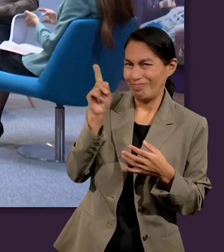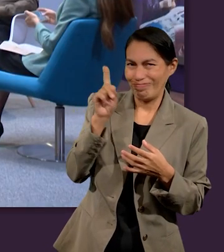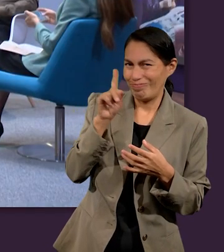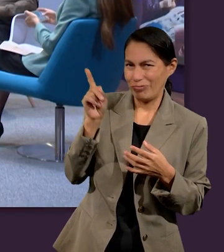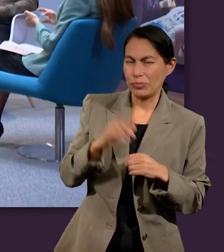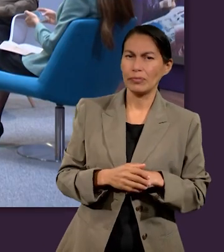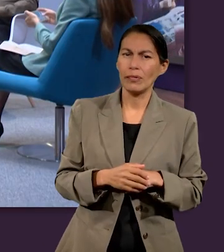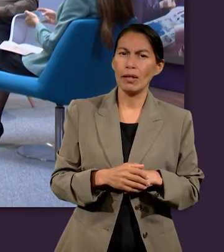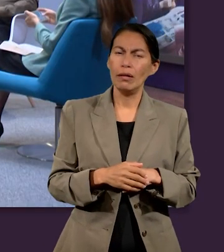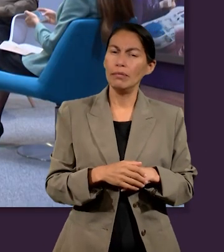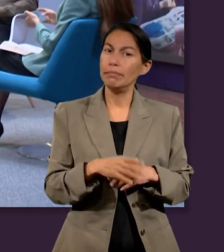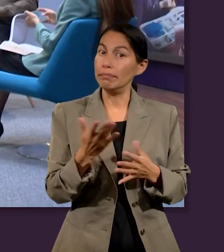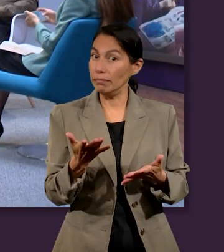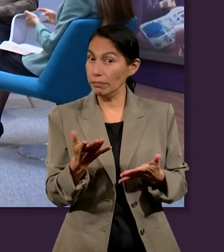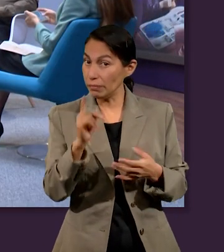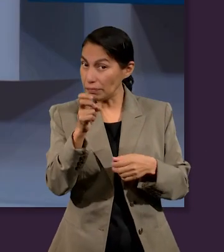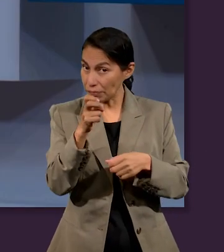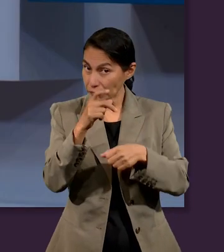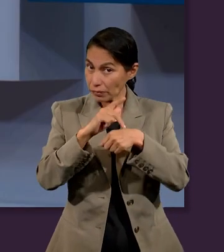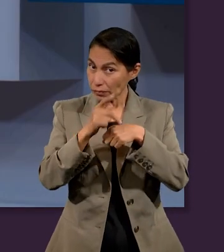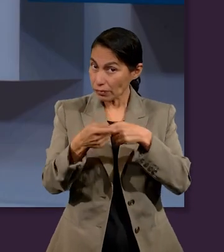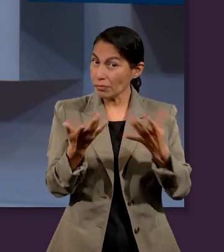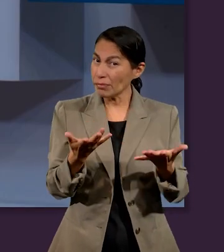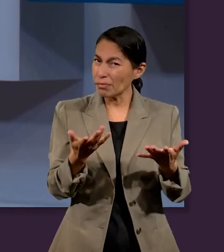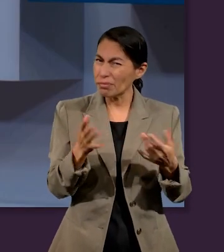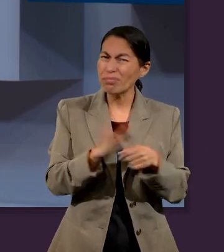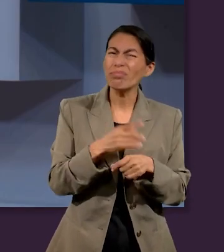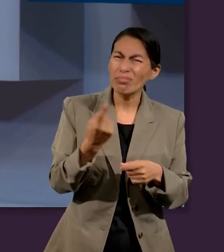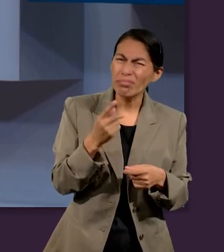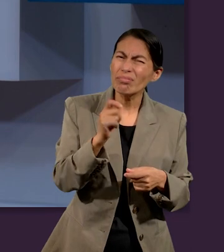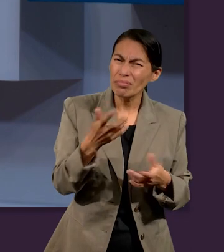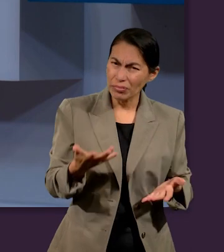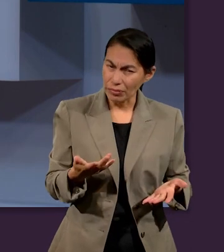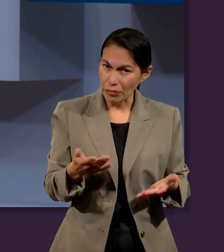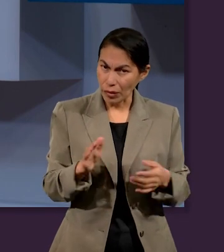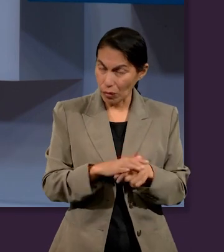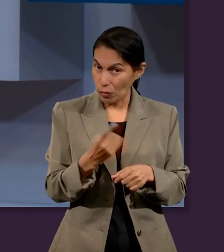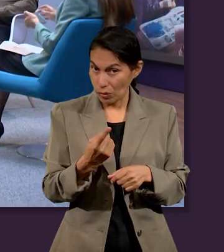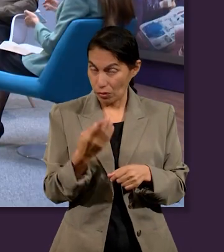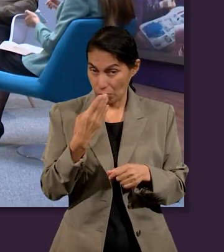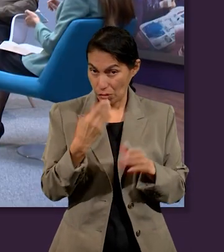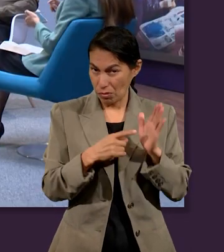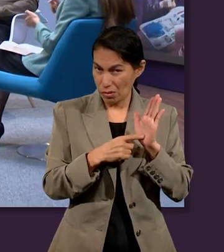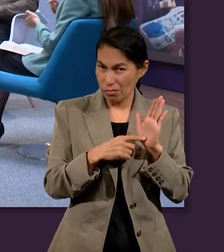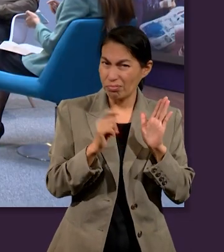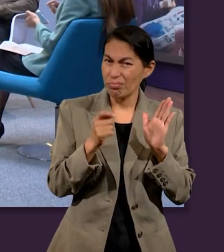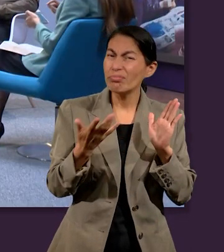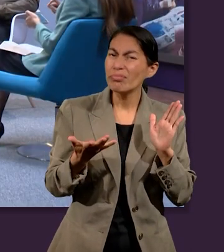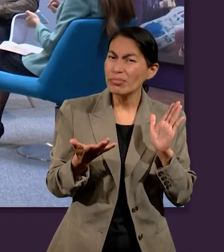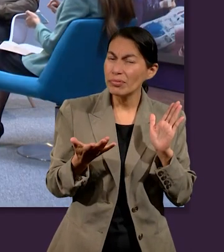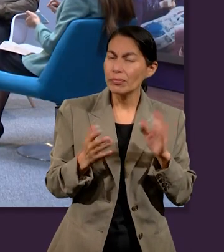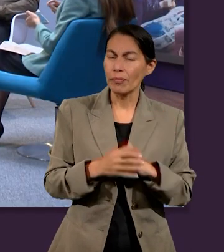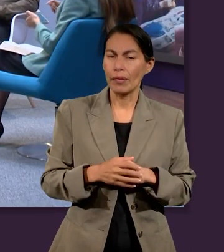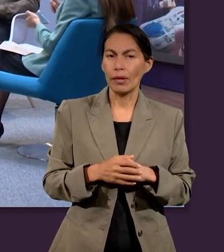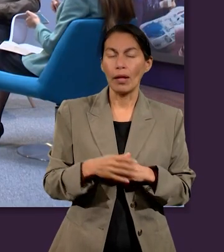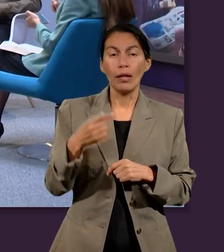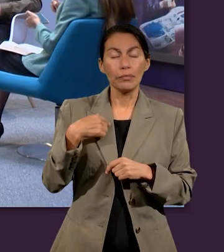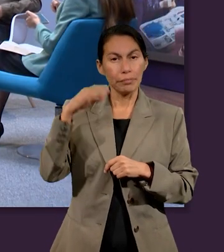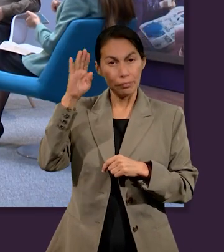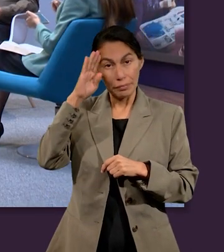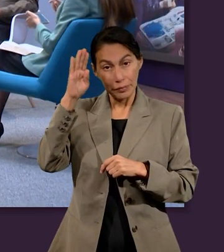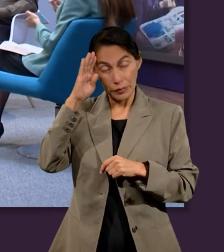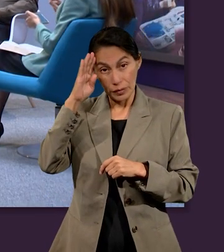es peligroso? ¿La Biblia nos da alguna advertencia? Pues es peligroso, siento yo,